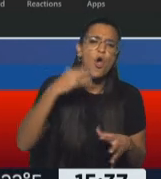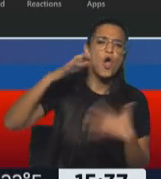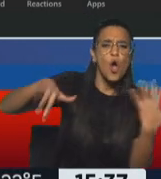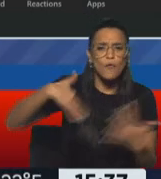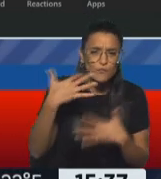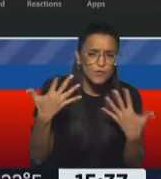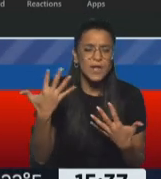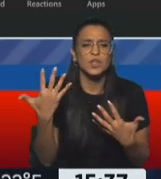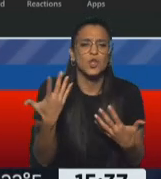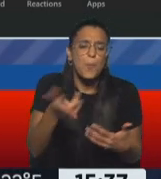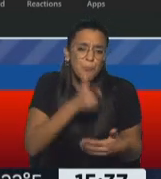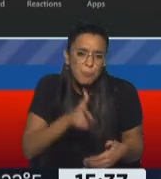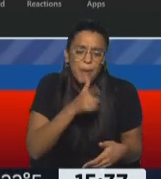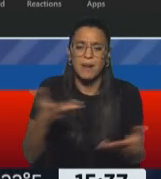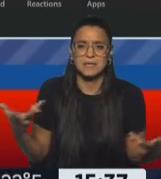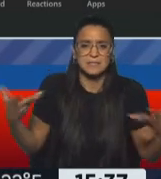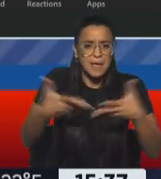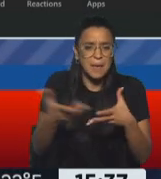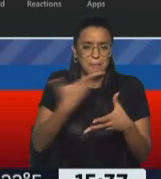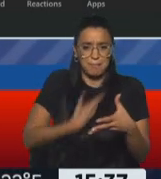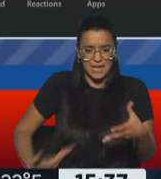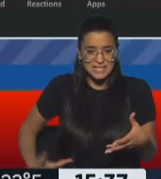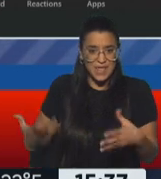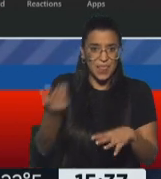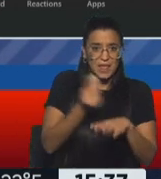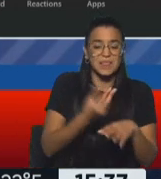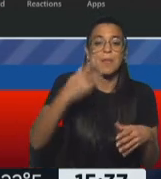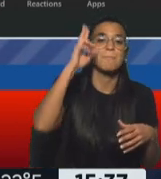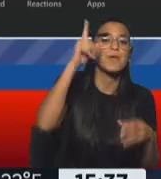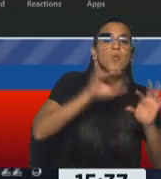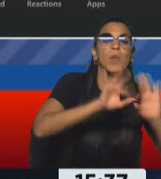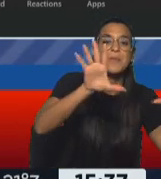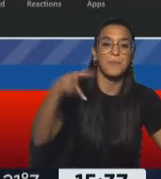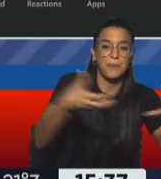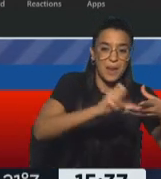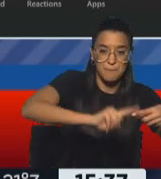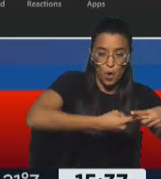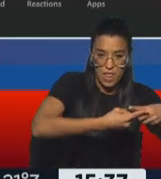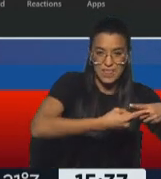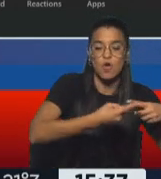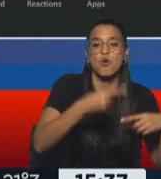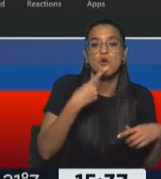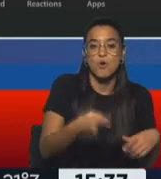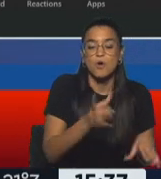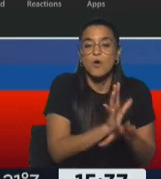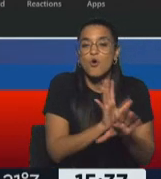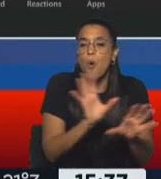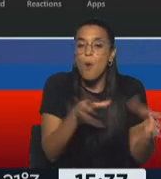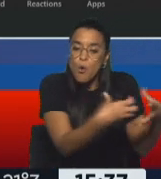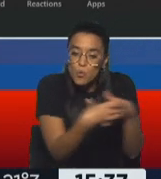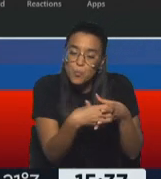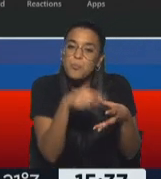parece haberse dado en el partido del presidente Perú Libre con el, por lo menos con el ala que